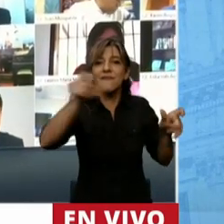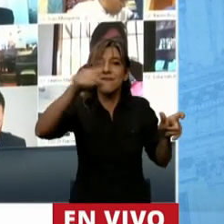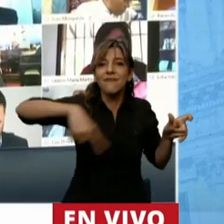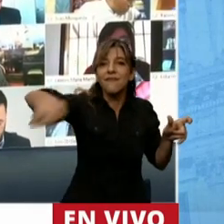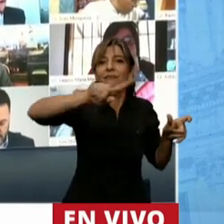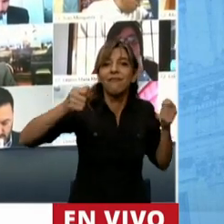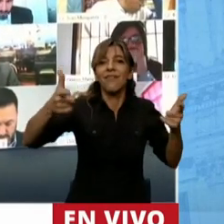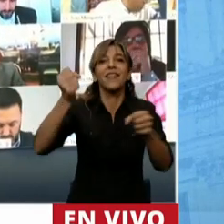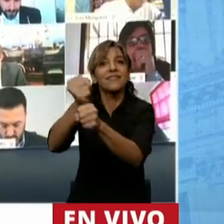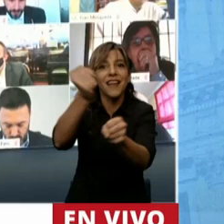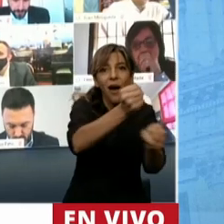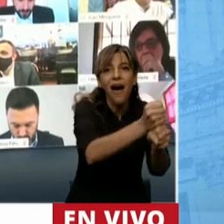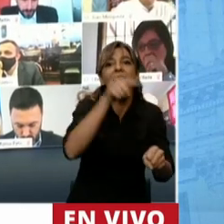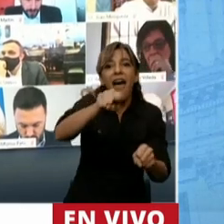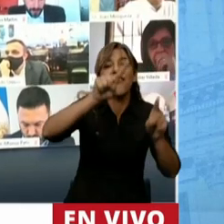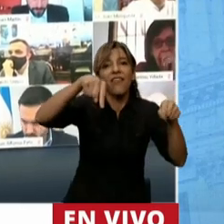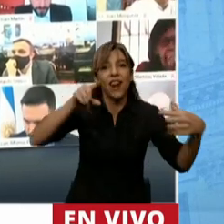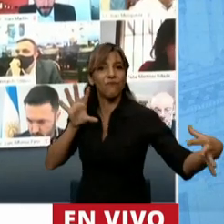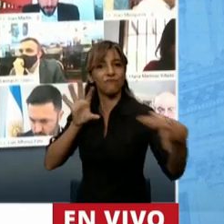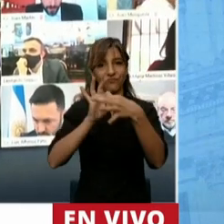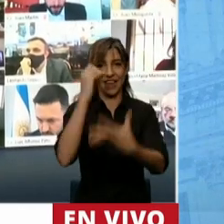es lo que necesita nuestro pueblo nuestra gente